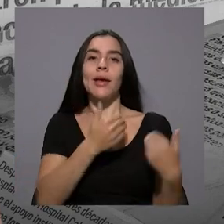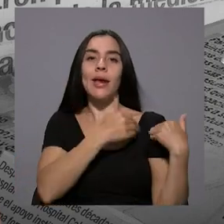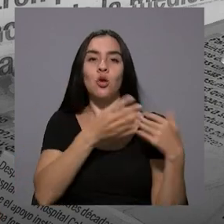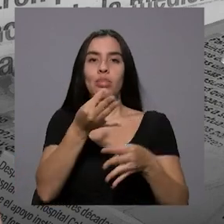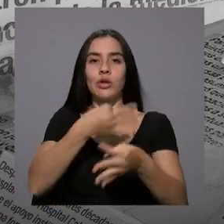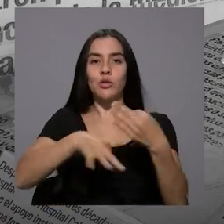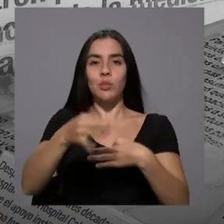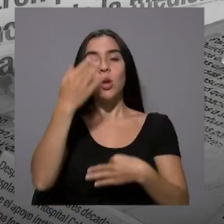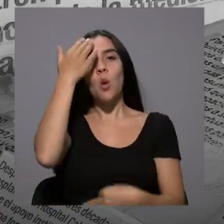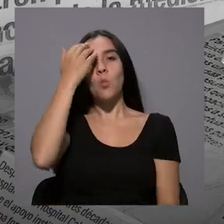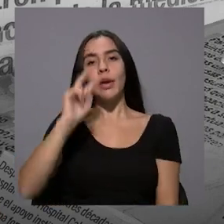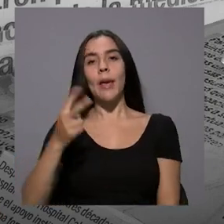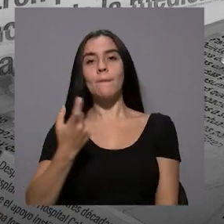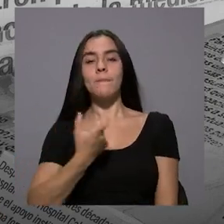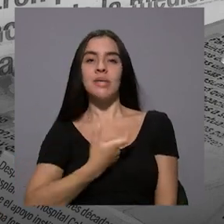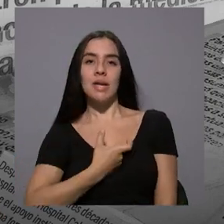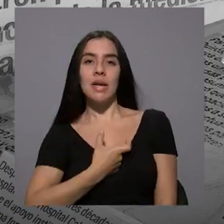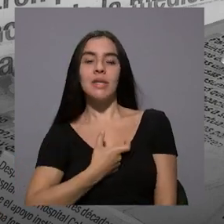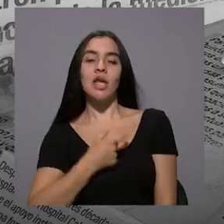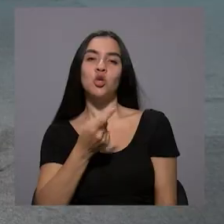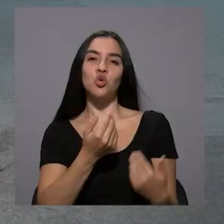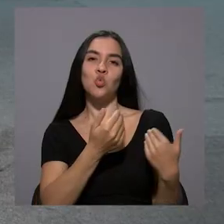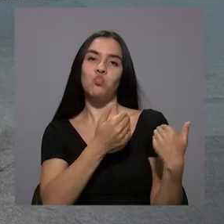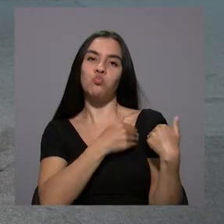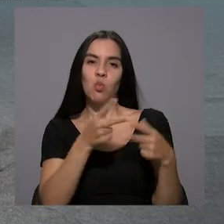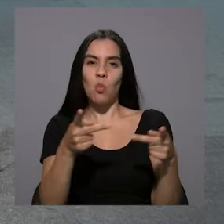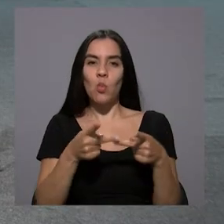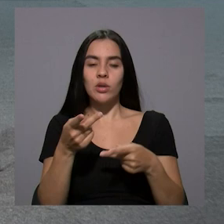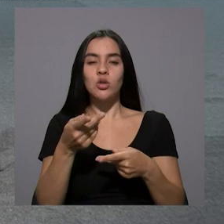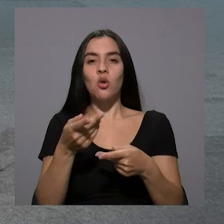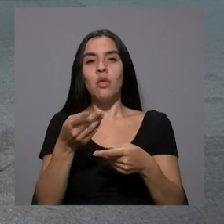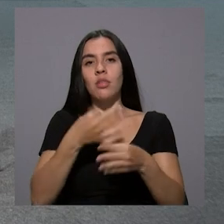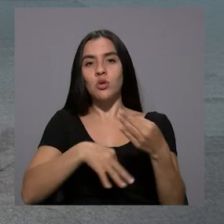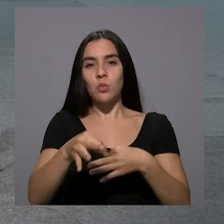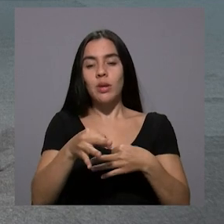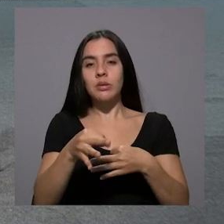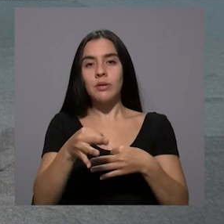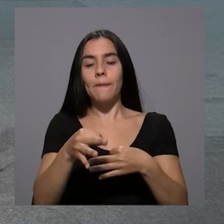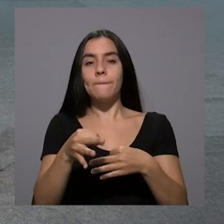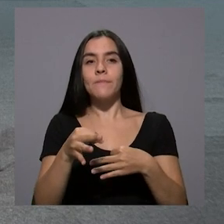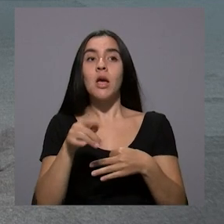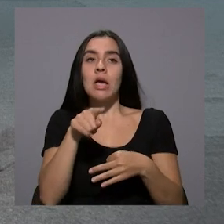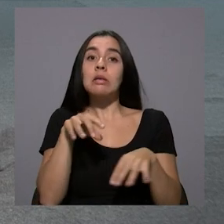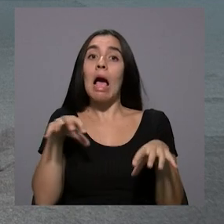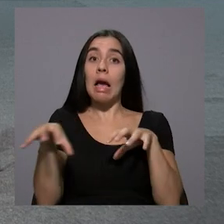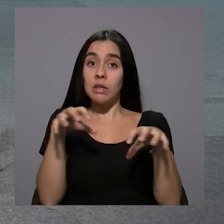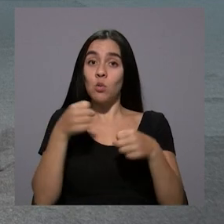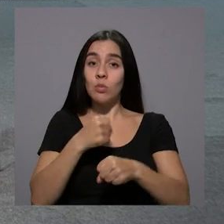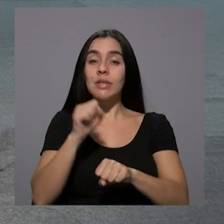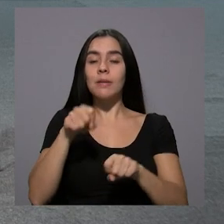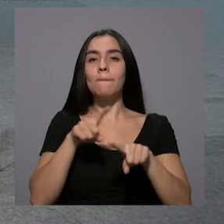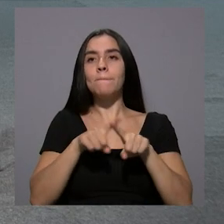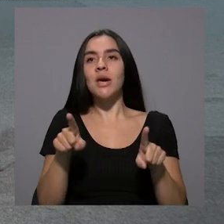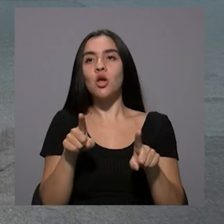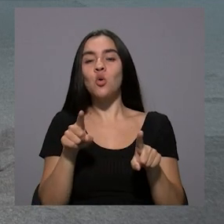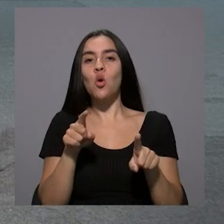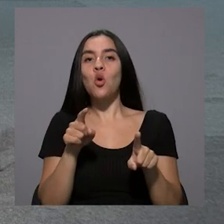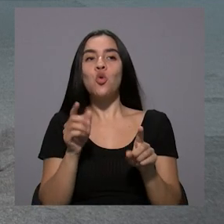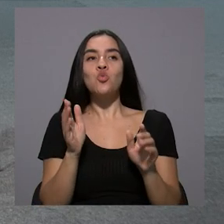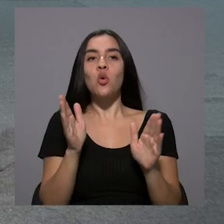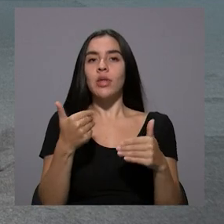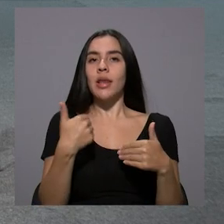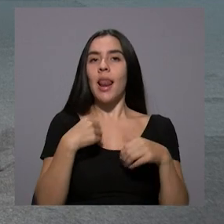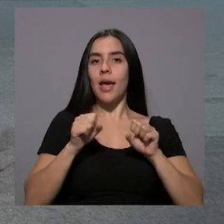suplencia, ¿verdad? Al final la vicealcaldía es un cargo de suplencia con un rol muy activo en la municipalidad que de alguna manera perdíamos esa capacidad